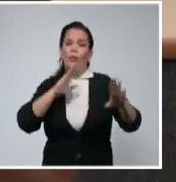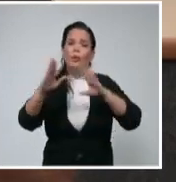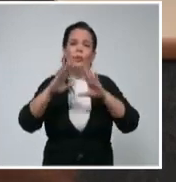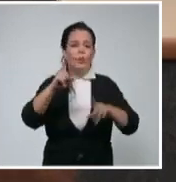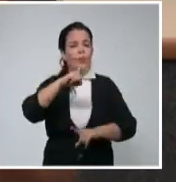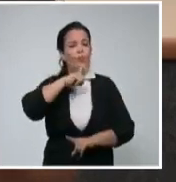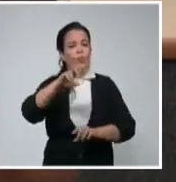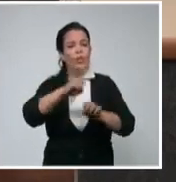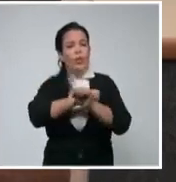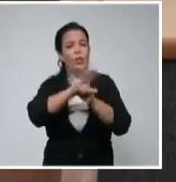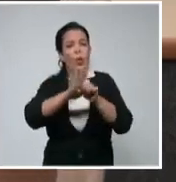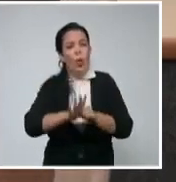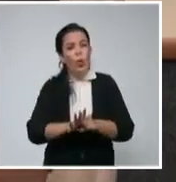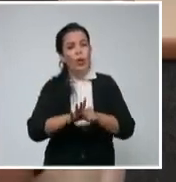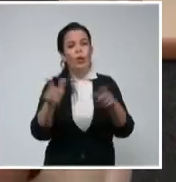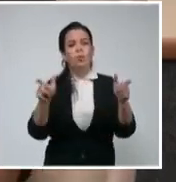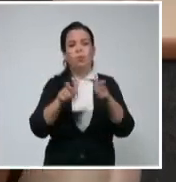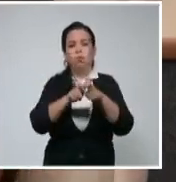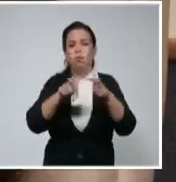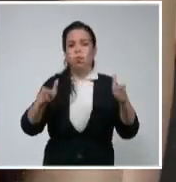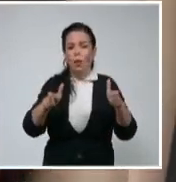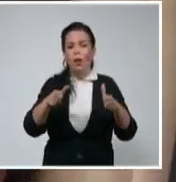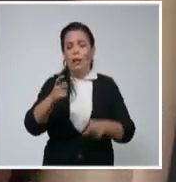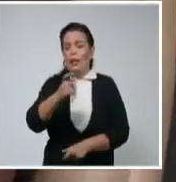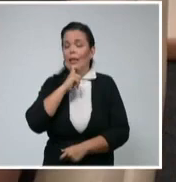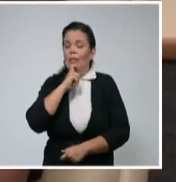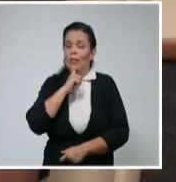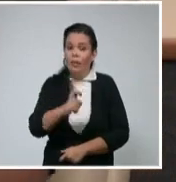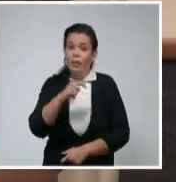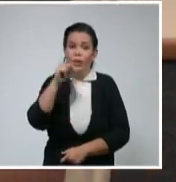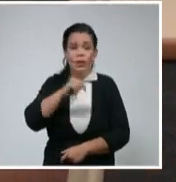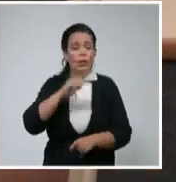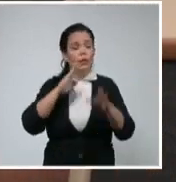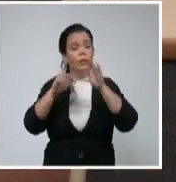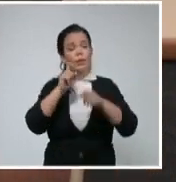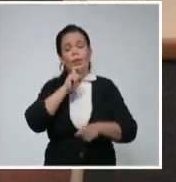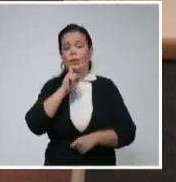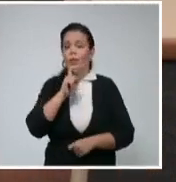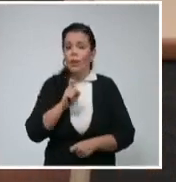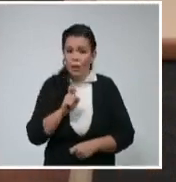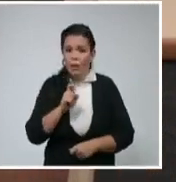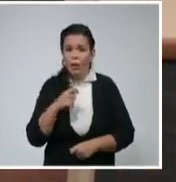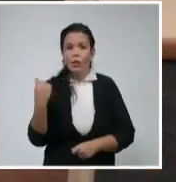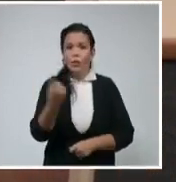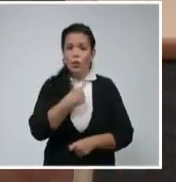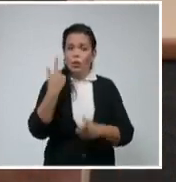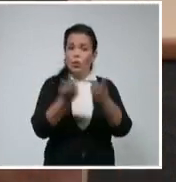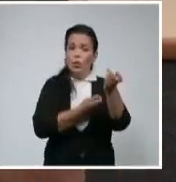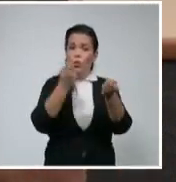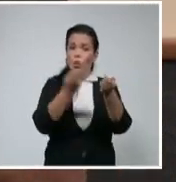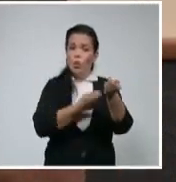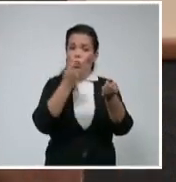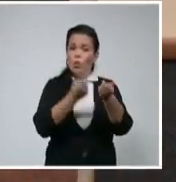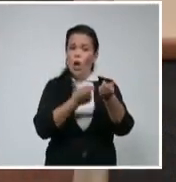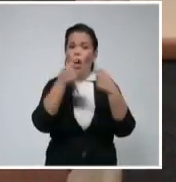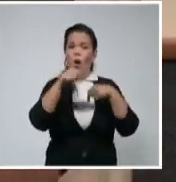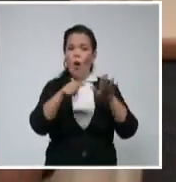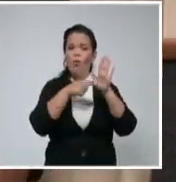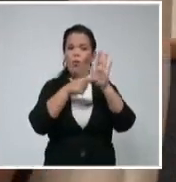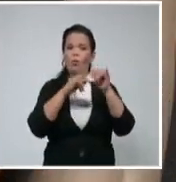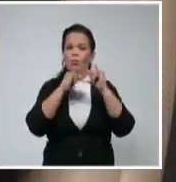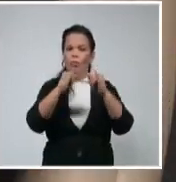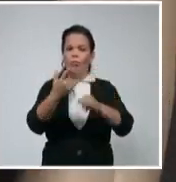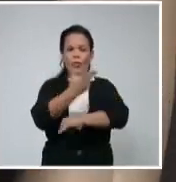ha costado controlar y que más trabajo nos ha costado enfrentar. lo tanto, esto abre nuevas expectativas en la